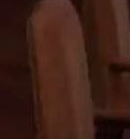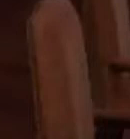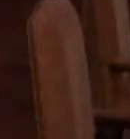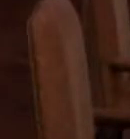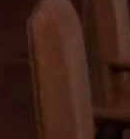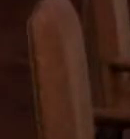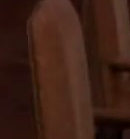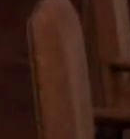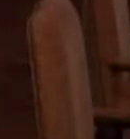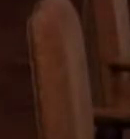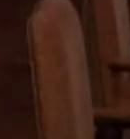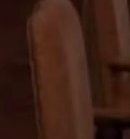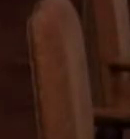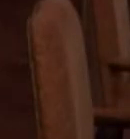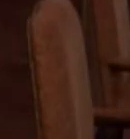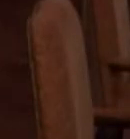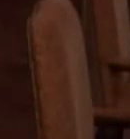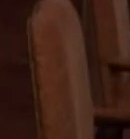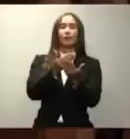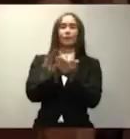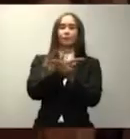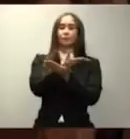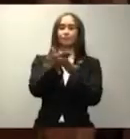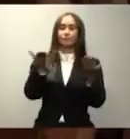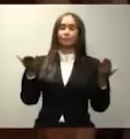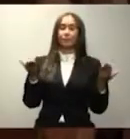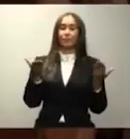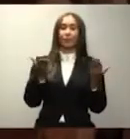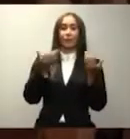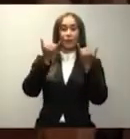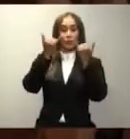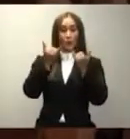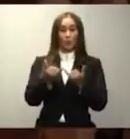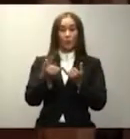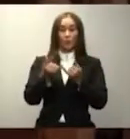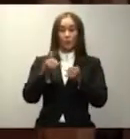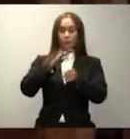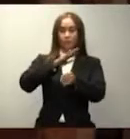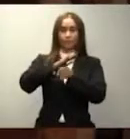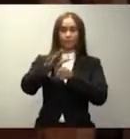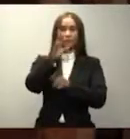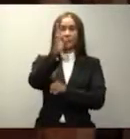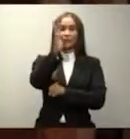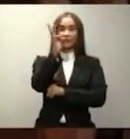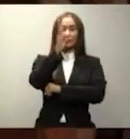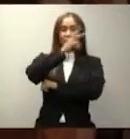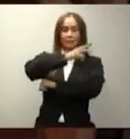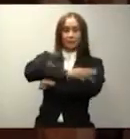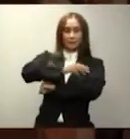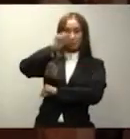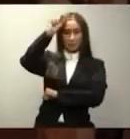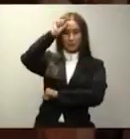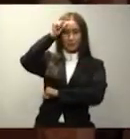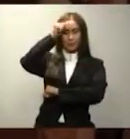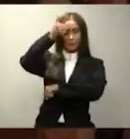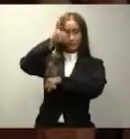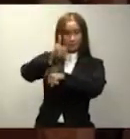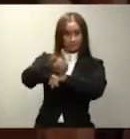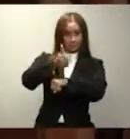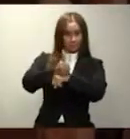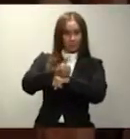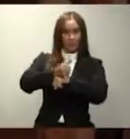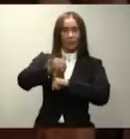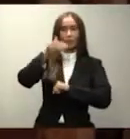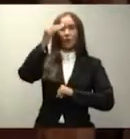Saludos a todas y todos. Hoy cumplo 60 días en el gobierno. Como conocen bien, nos ha tocado vivir y